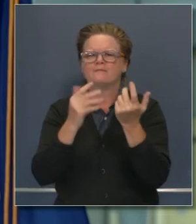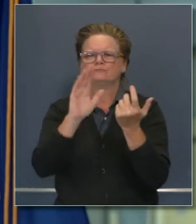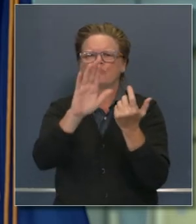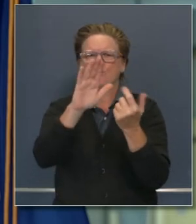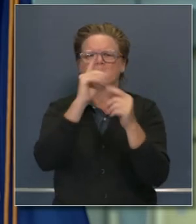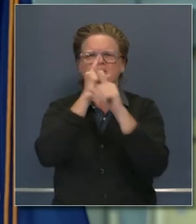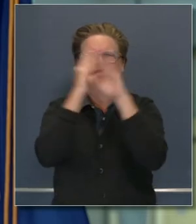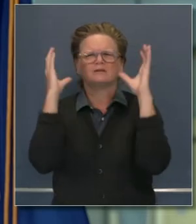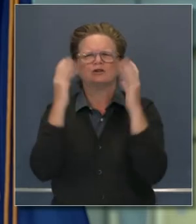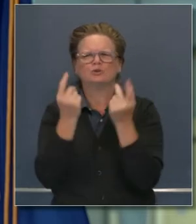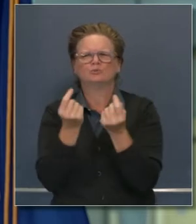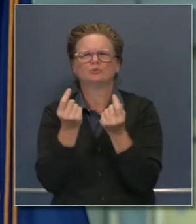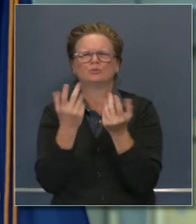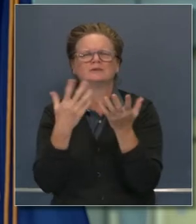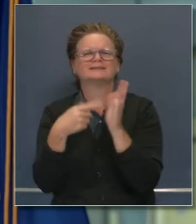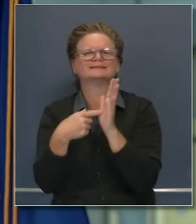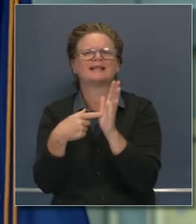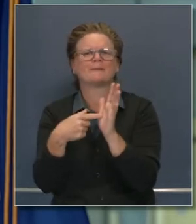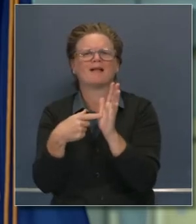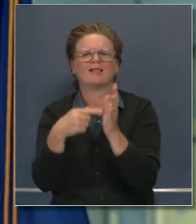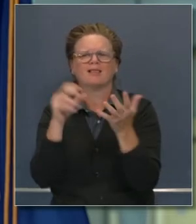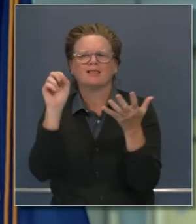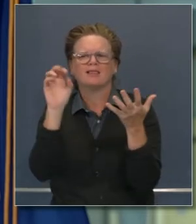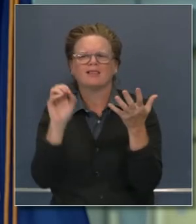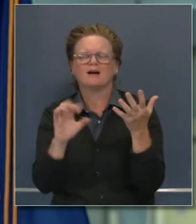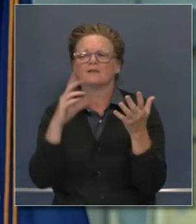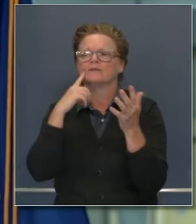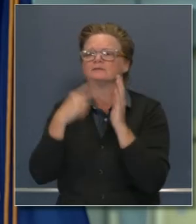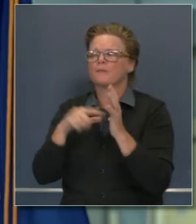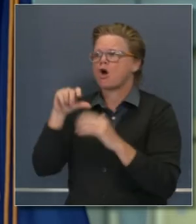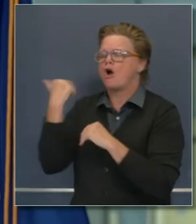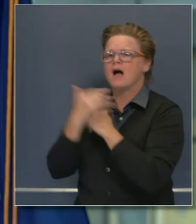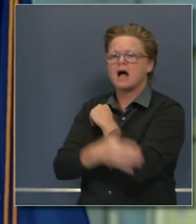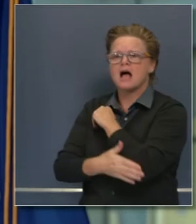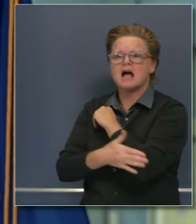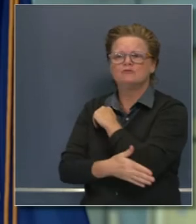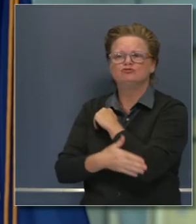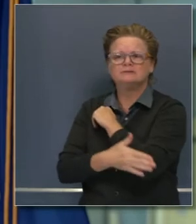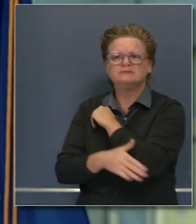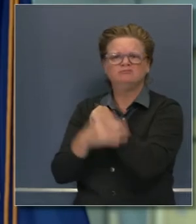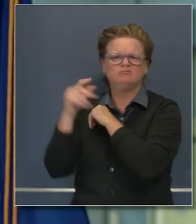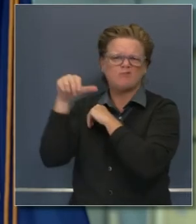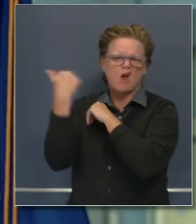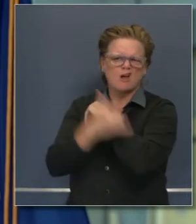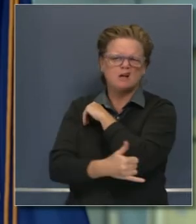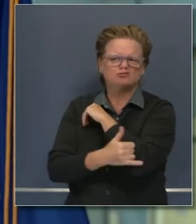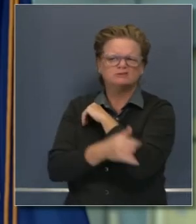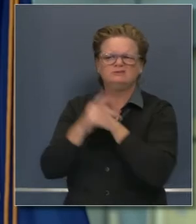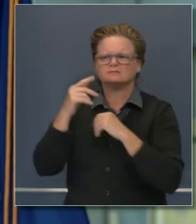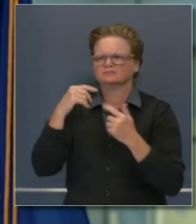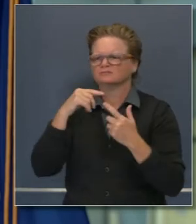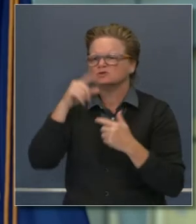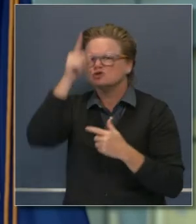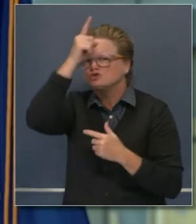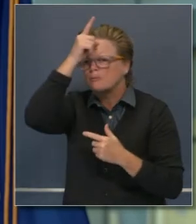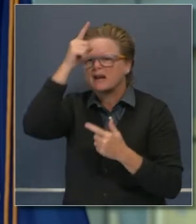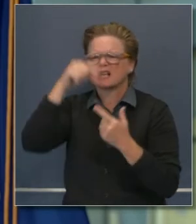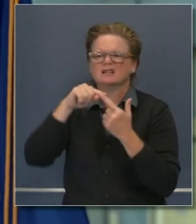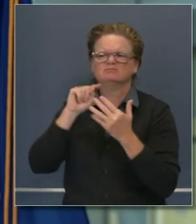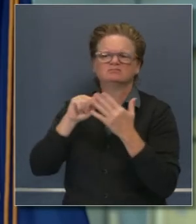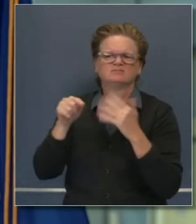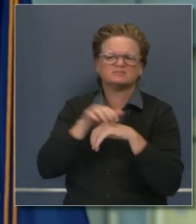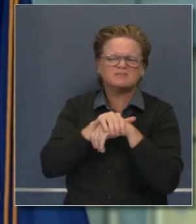ejecutivo que está usted vislumbrando. Por ejemplo, hay más de 6, 7 países, Alemania,